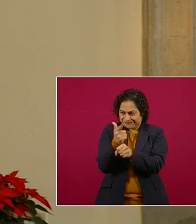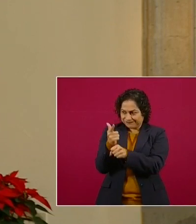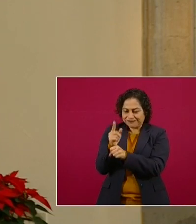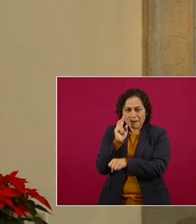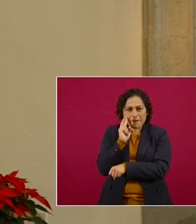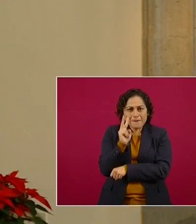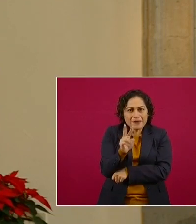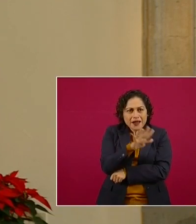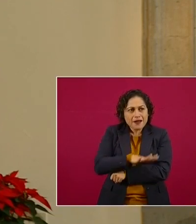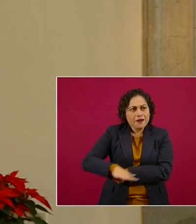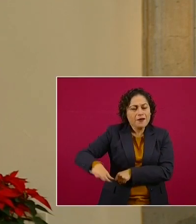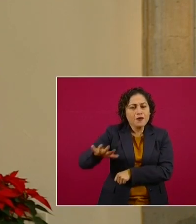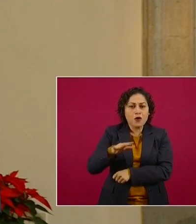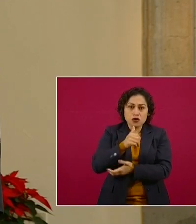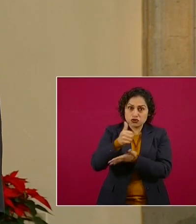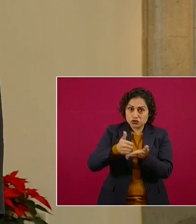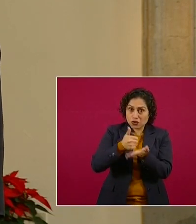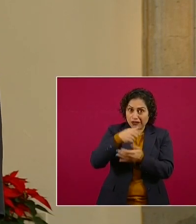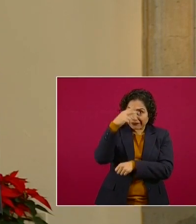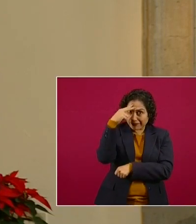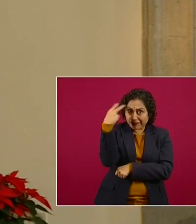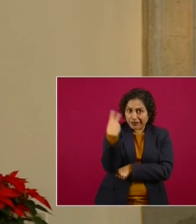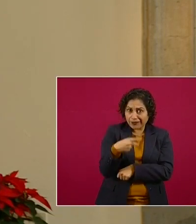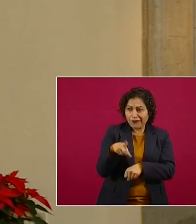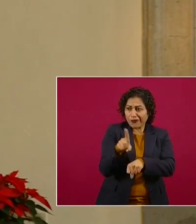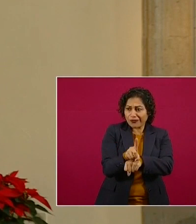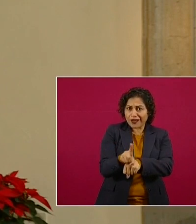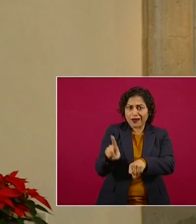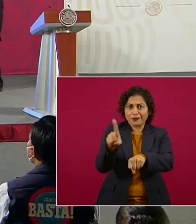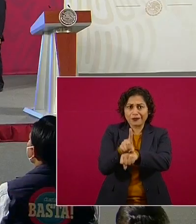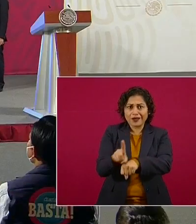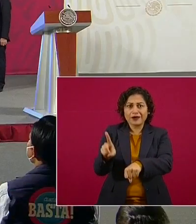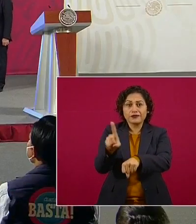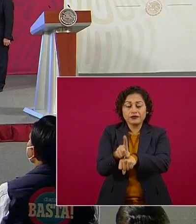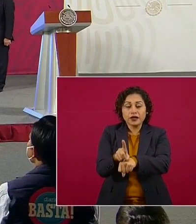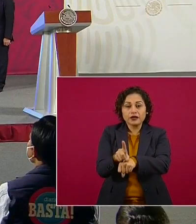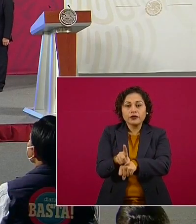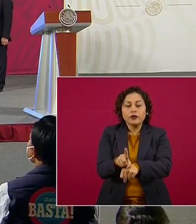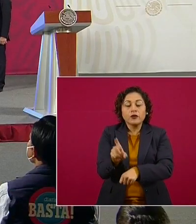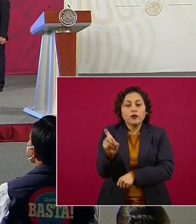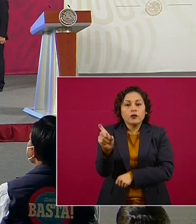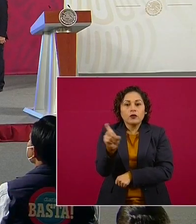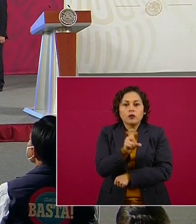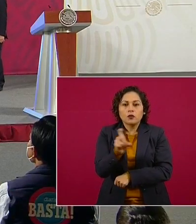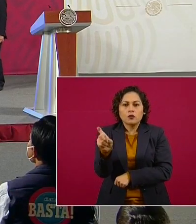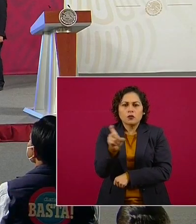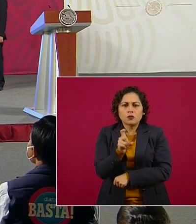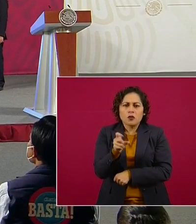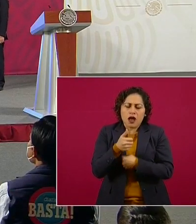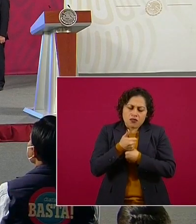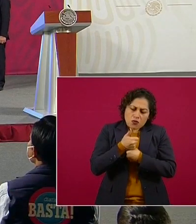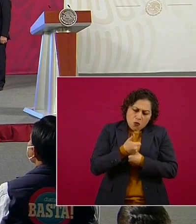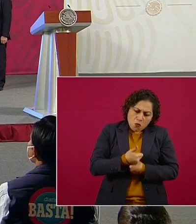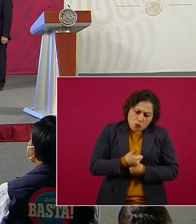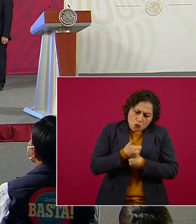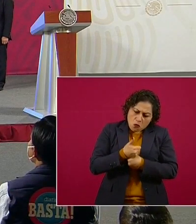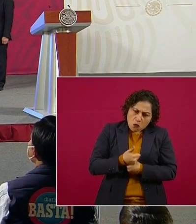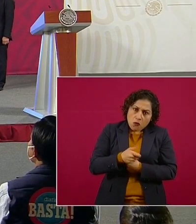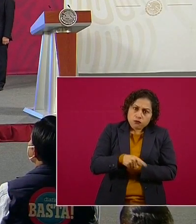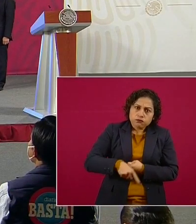México y que se hace más evidente en los momentos de desgracias colectivas,